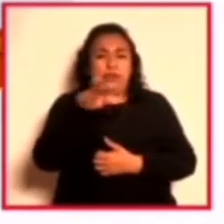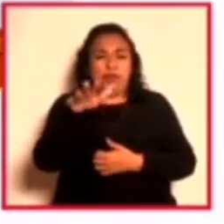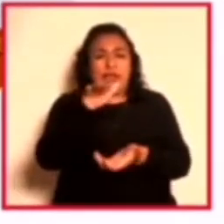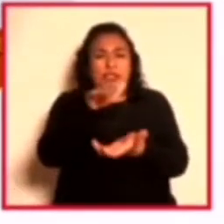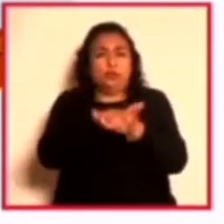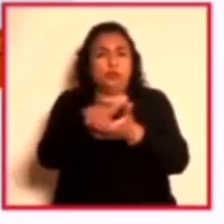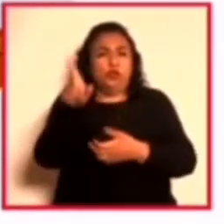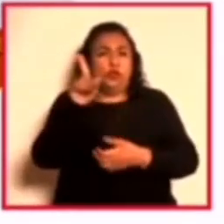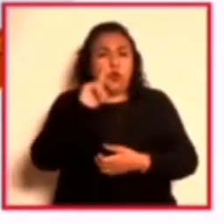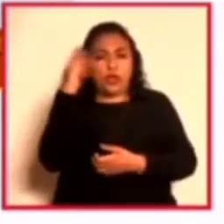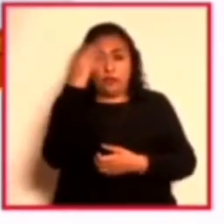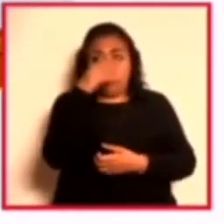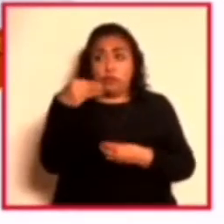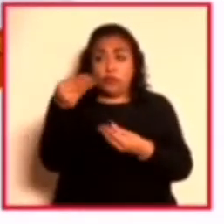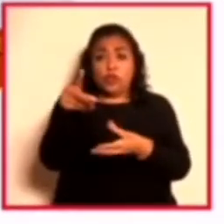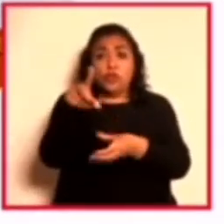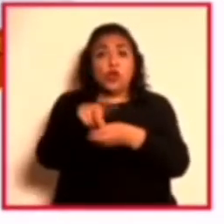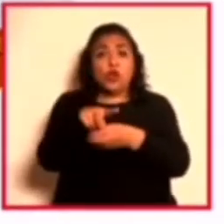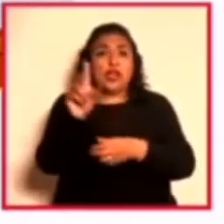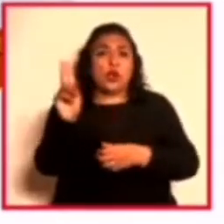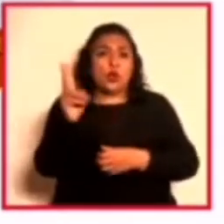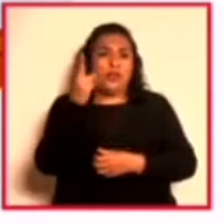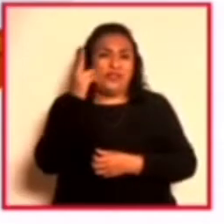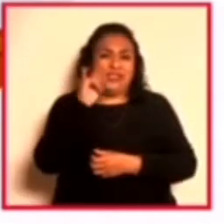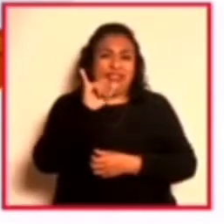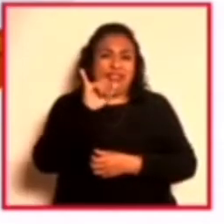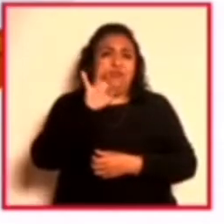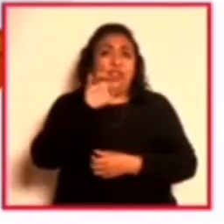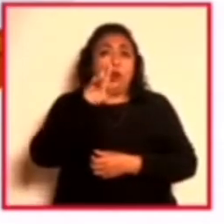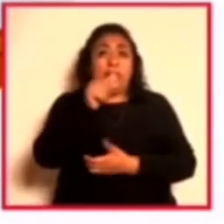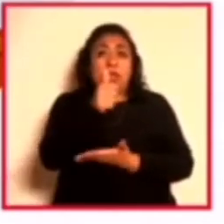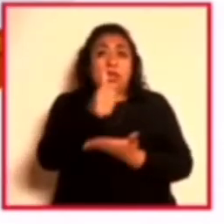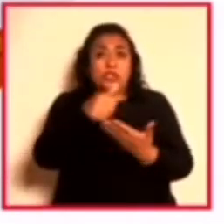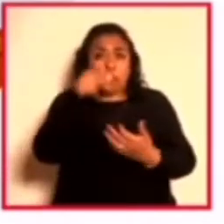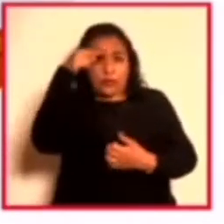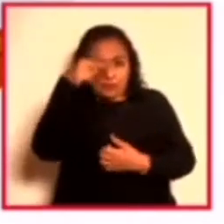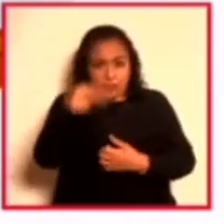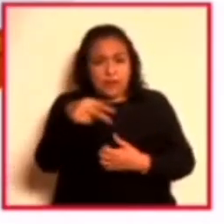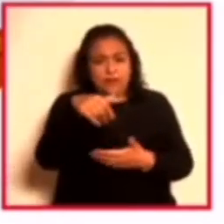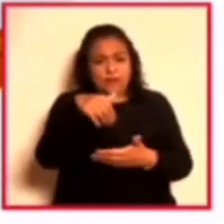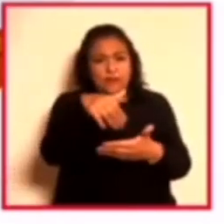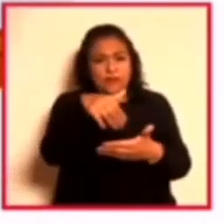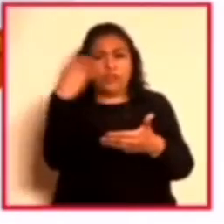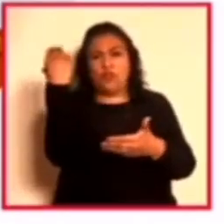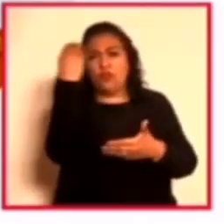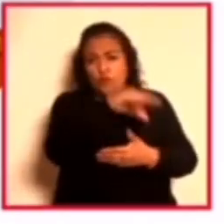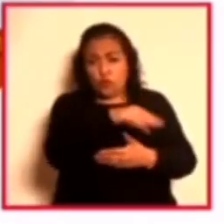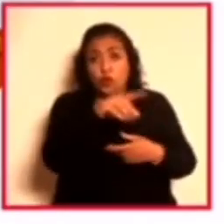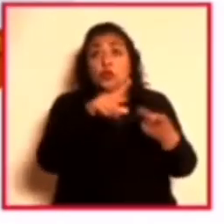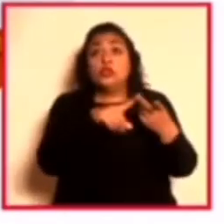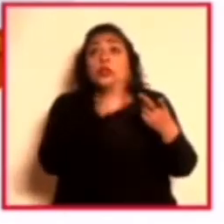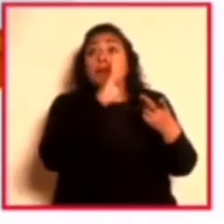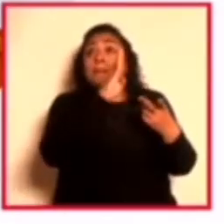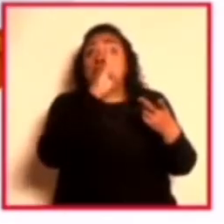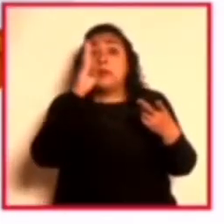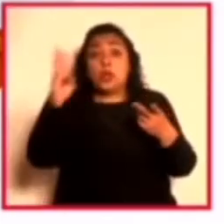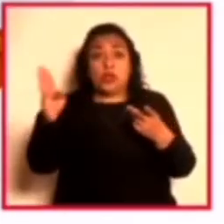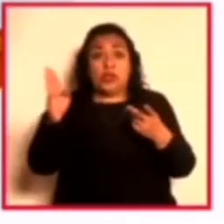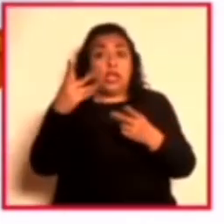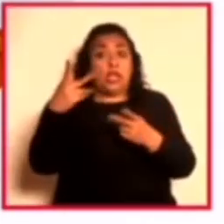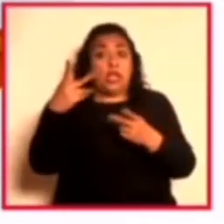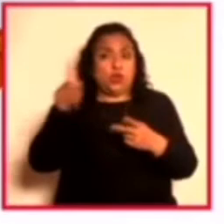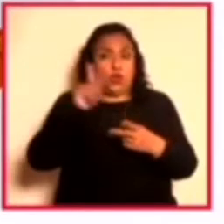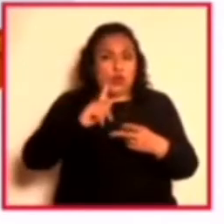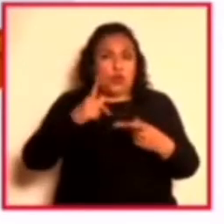la fotógrafa, donó a la Universidad Iberoamericana Ciudad de México el archivo fotográfico y la biblioteca personal del artista.